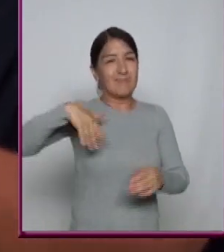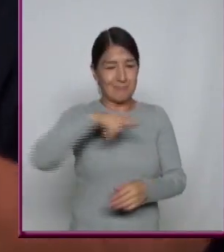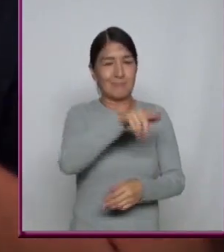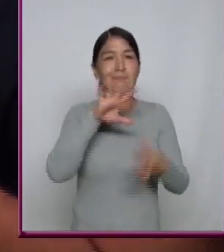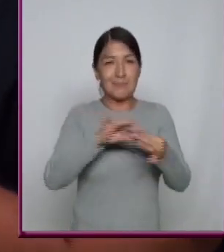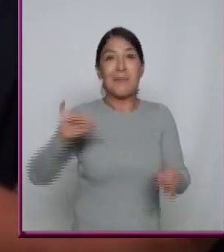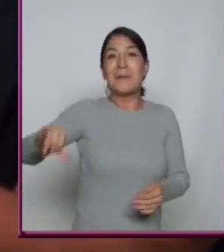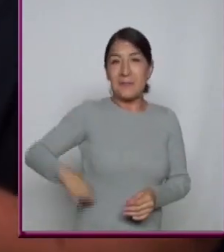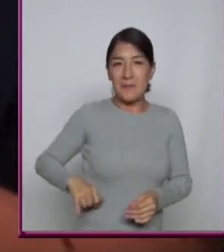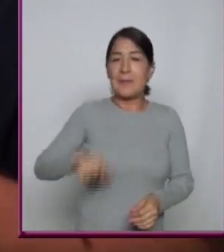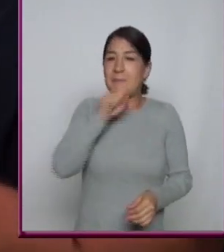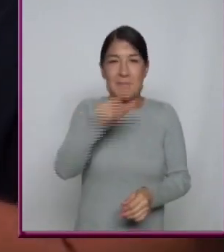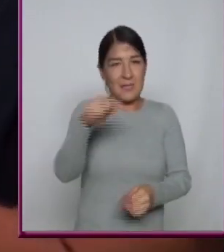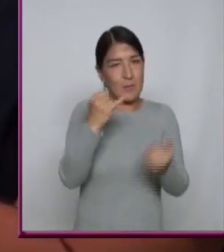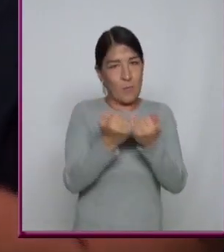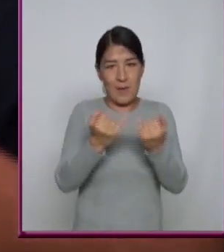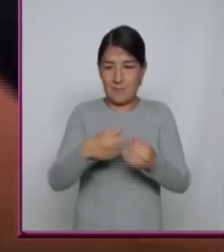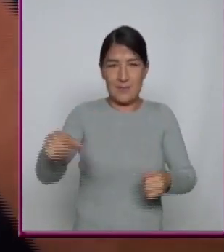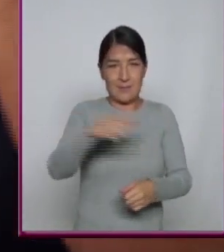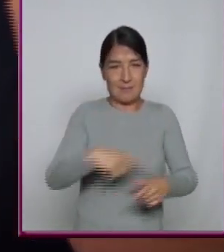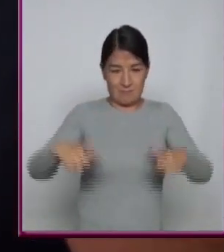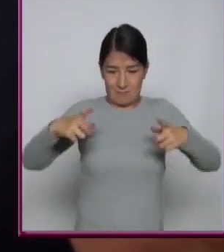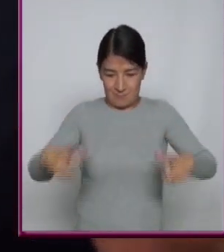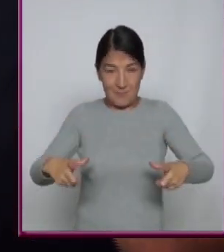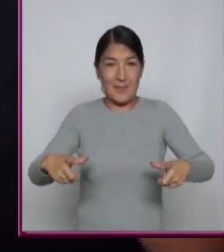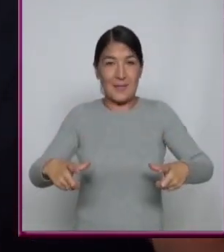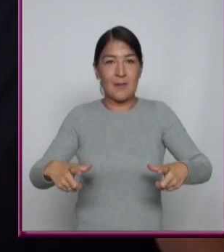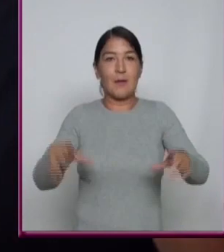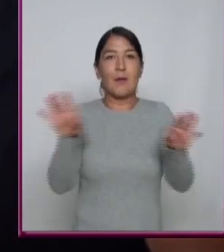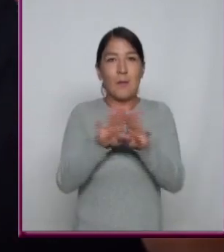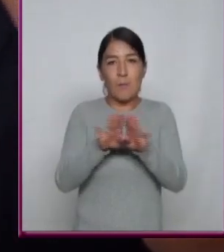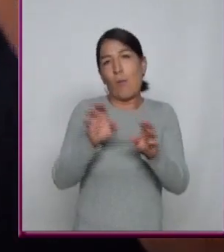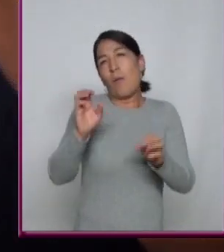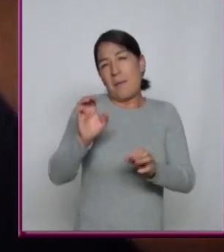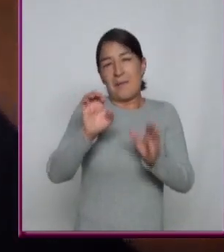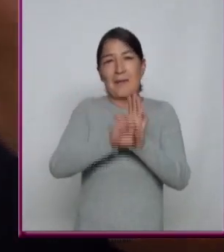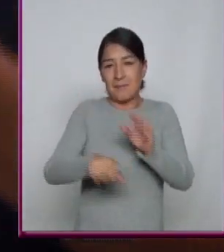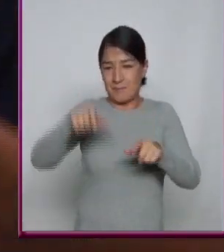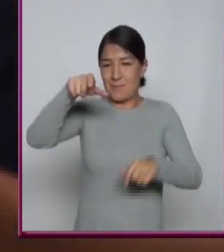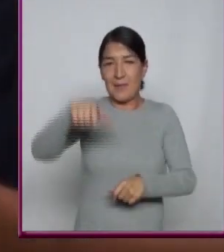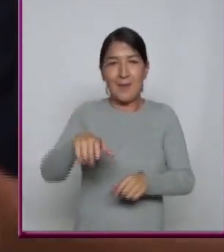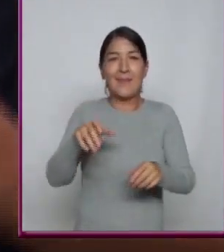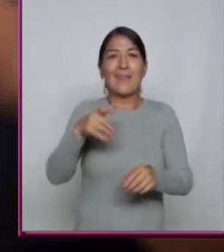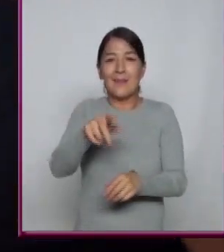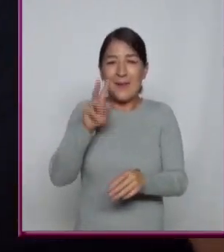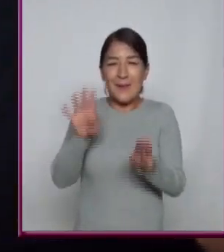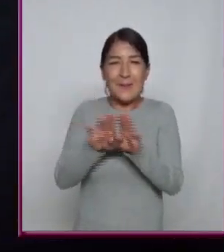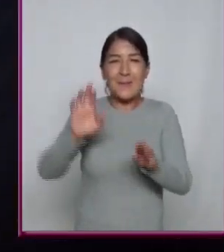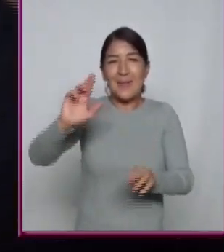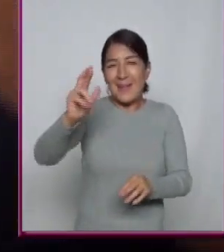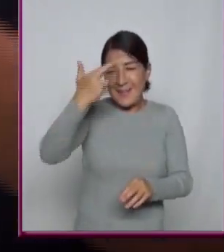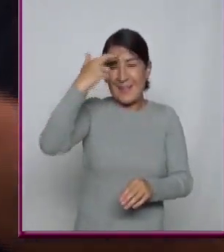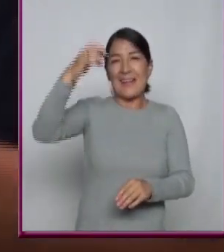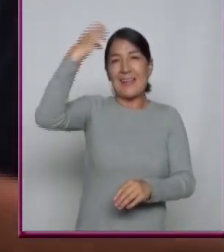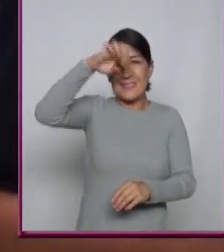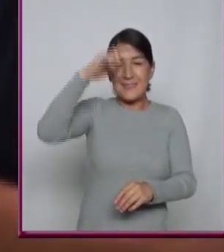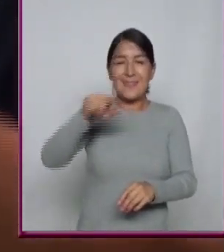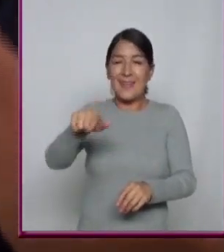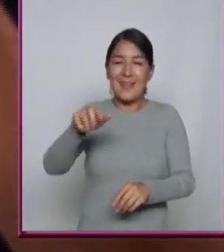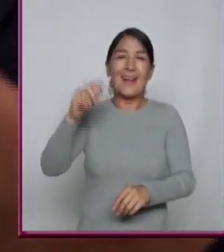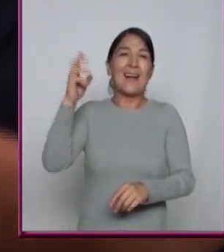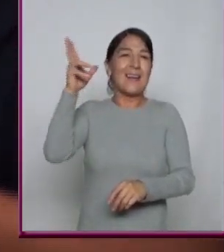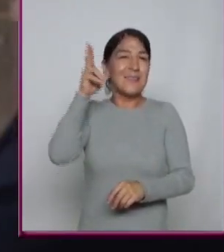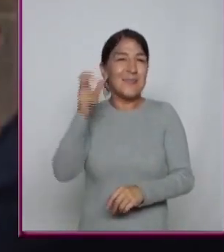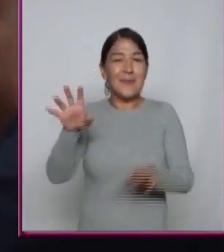Porque también el formato físico De alguna forma Te genera una experiencia, ¿no? De cuando estás escuchando la